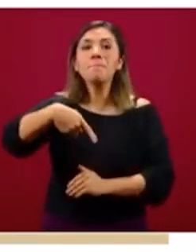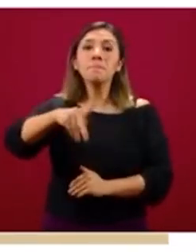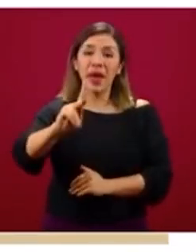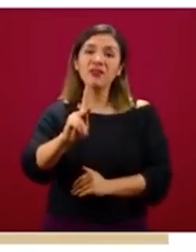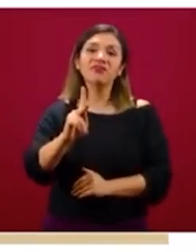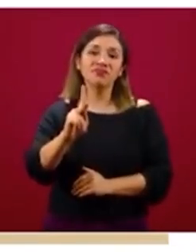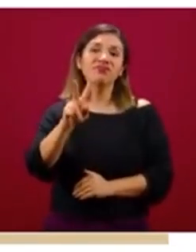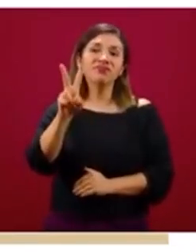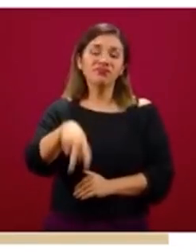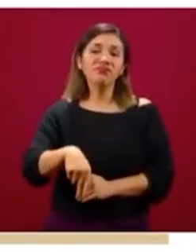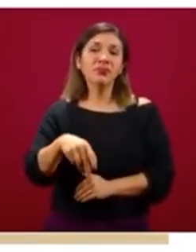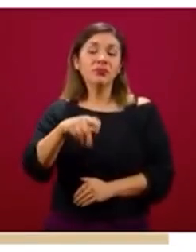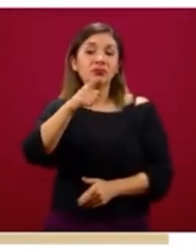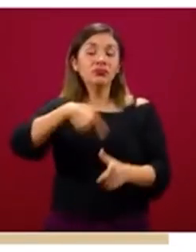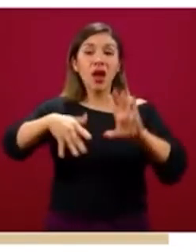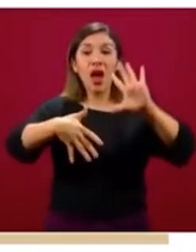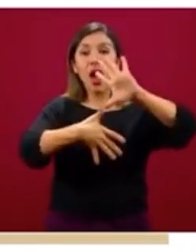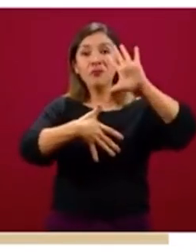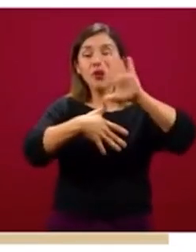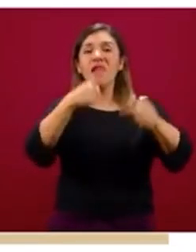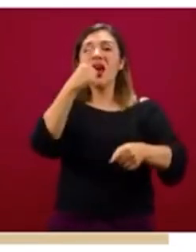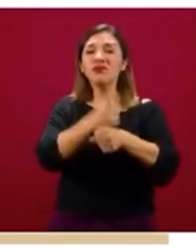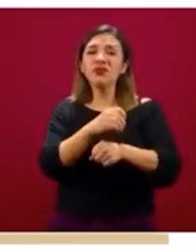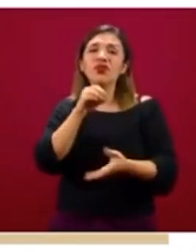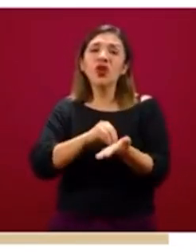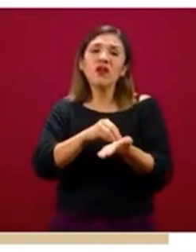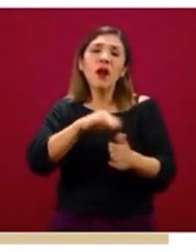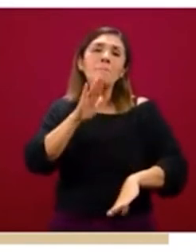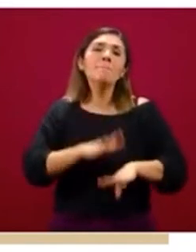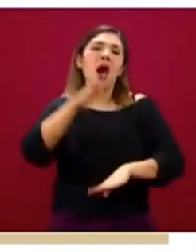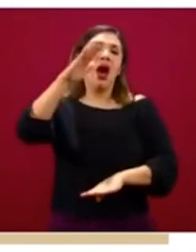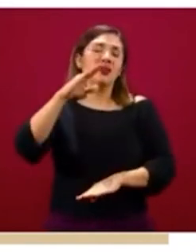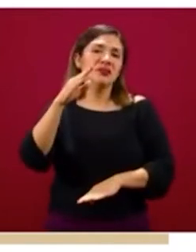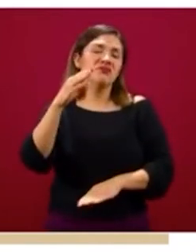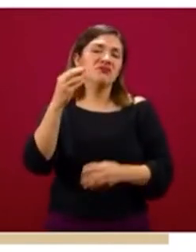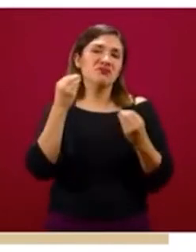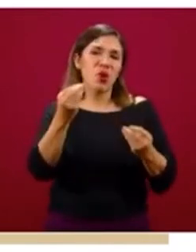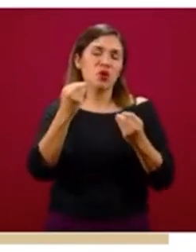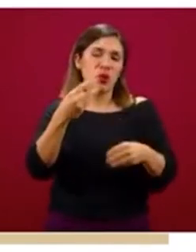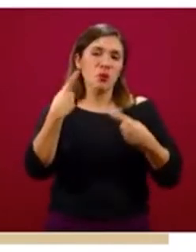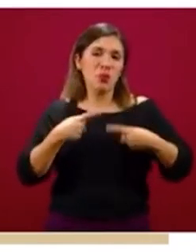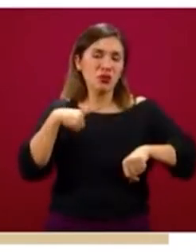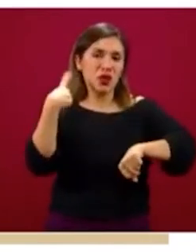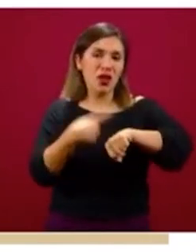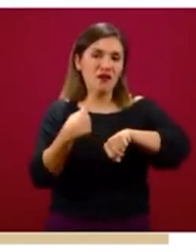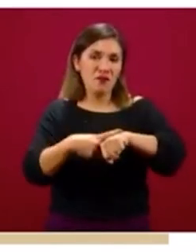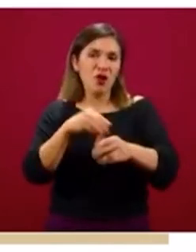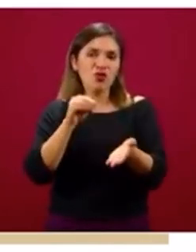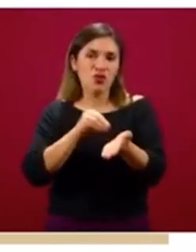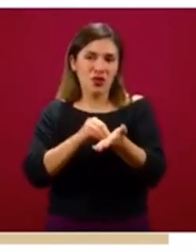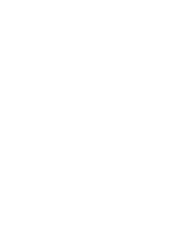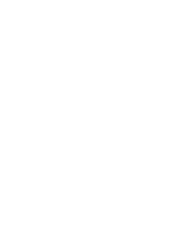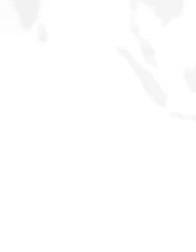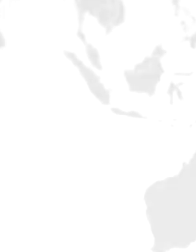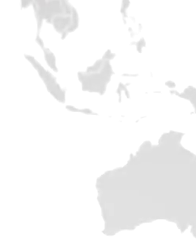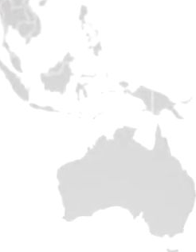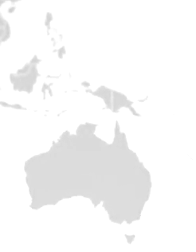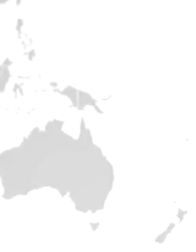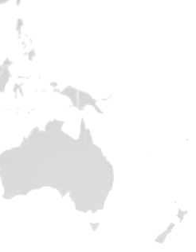reconocemos a la región de las Américas como la que todavía concentra más de la mitad de la pandemia activa en el mundo.